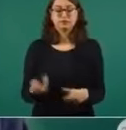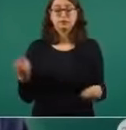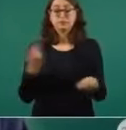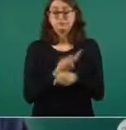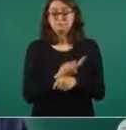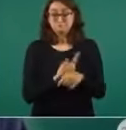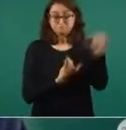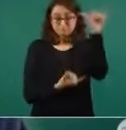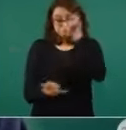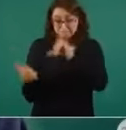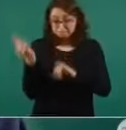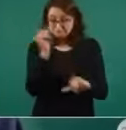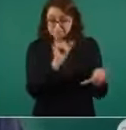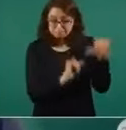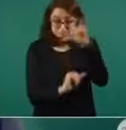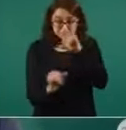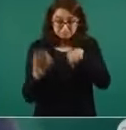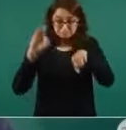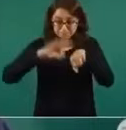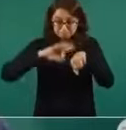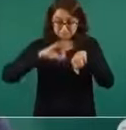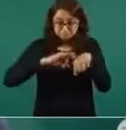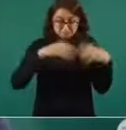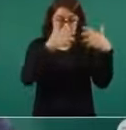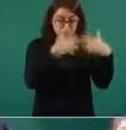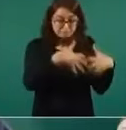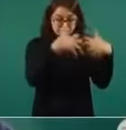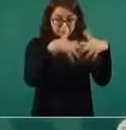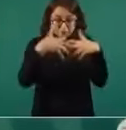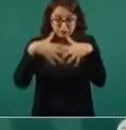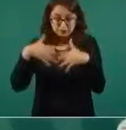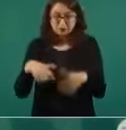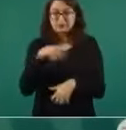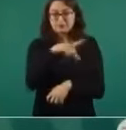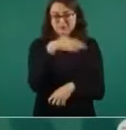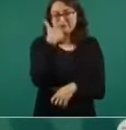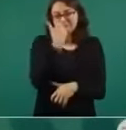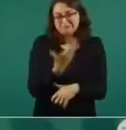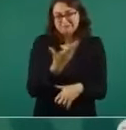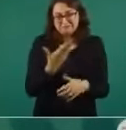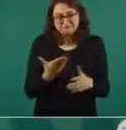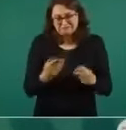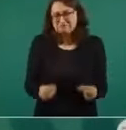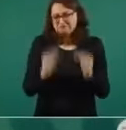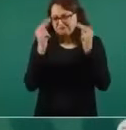quieren hacer negocio